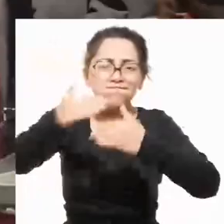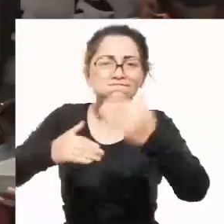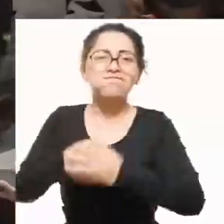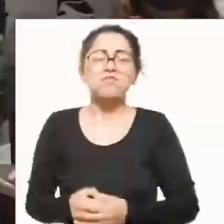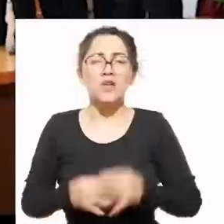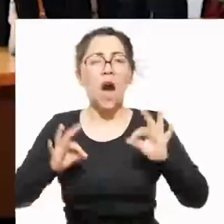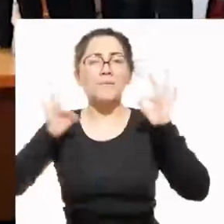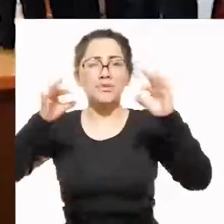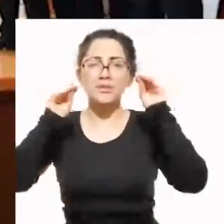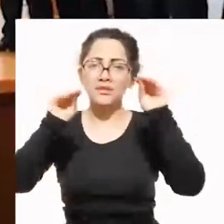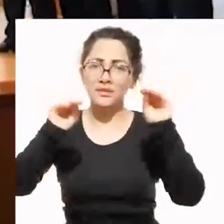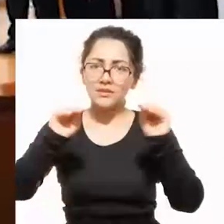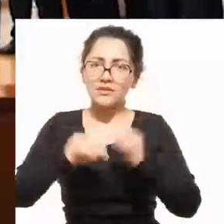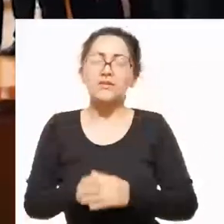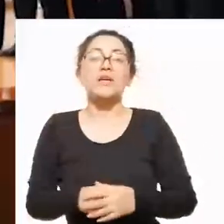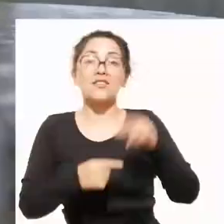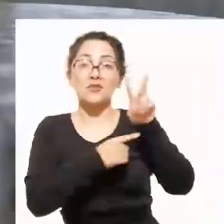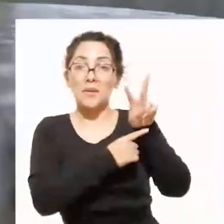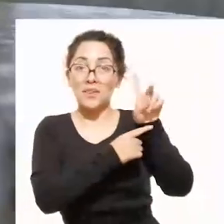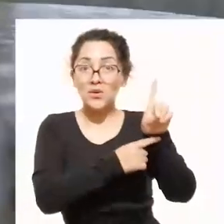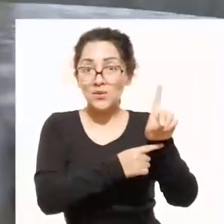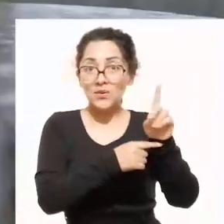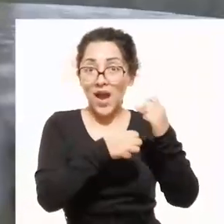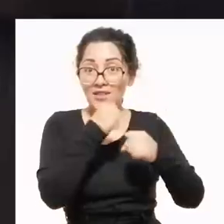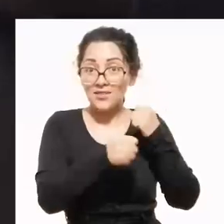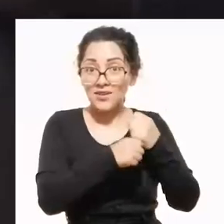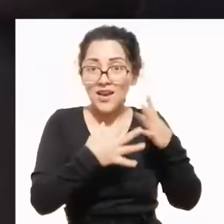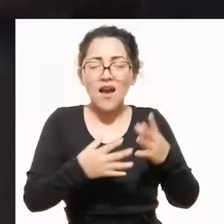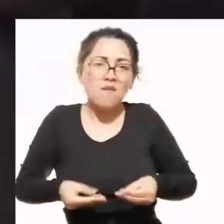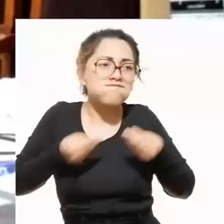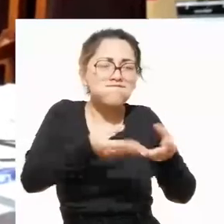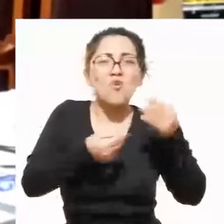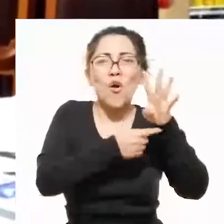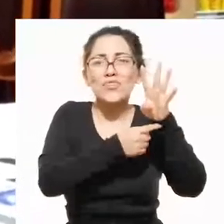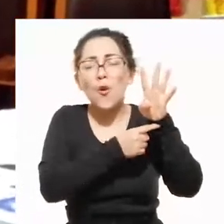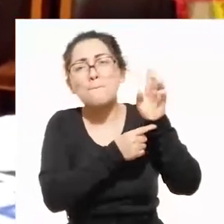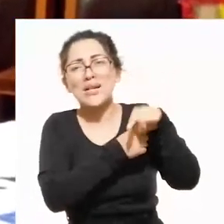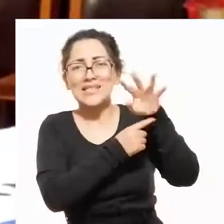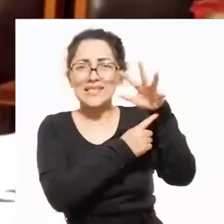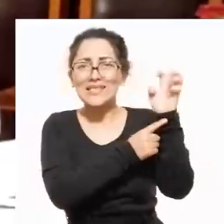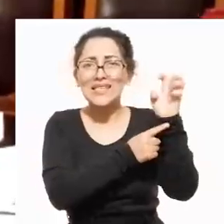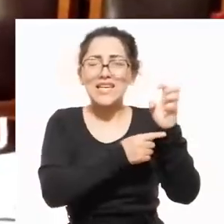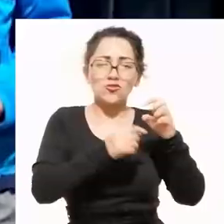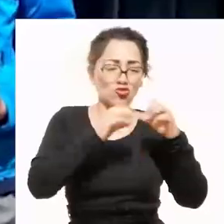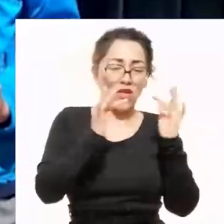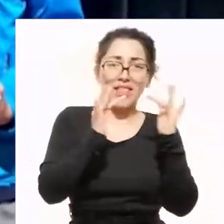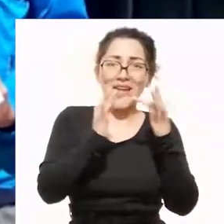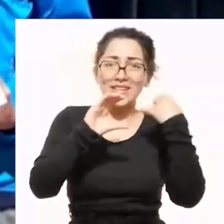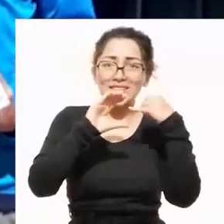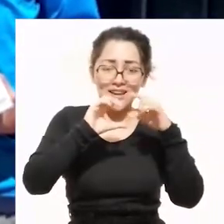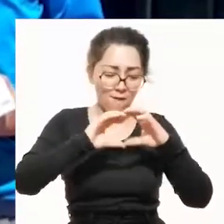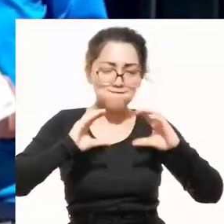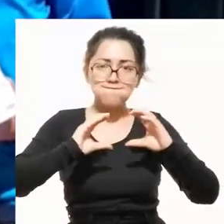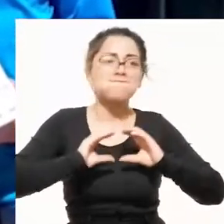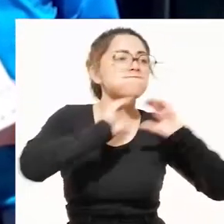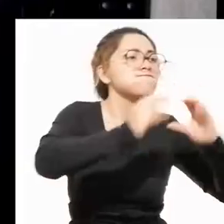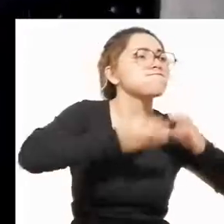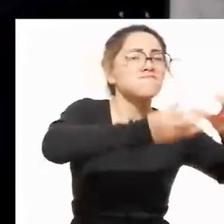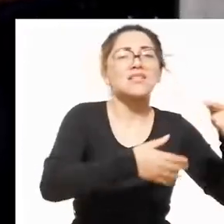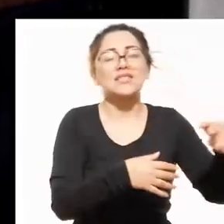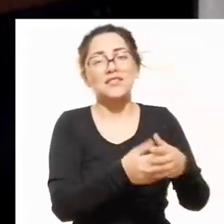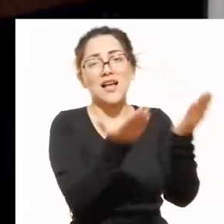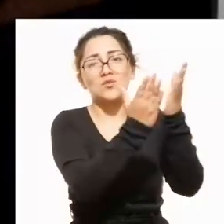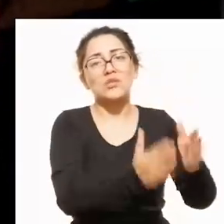continua y la calidad de enseñanza. En el 2021 entregaremos 4.500 modems para garantizar la